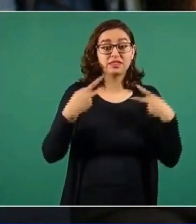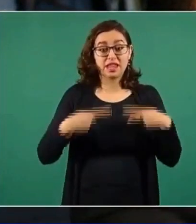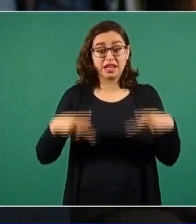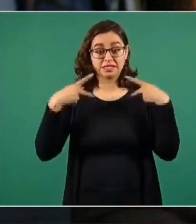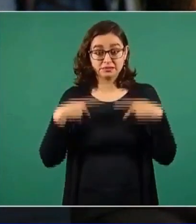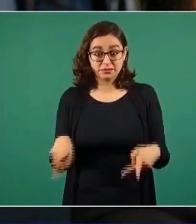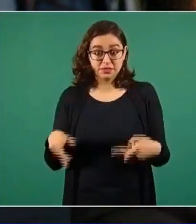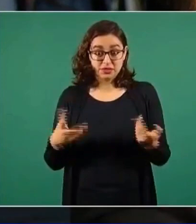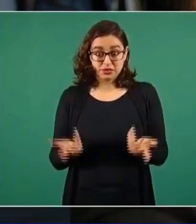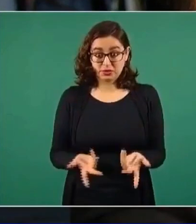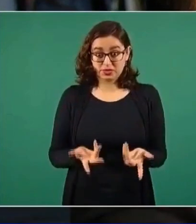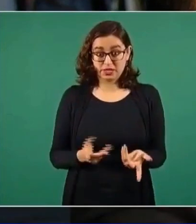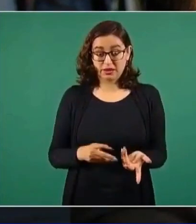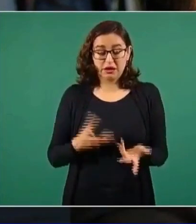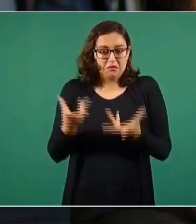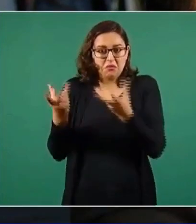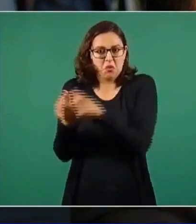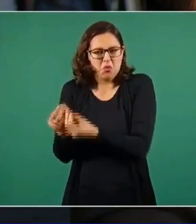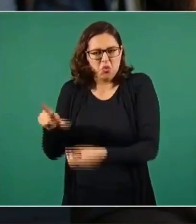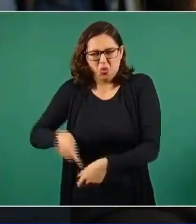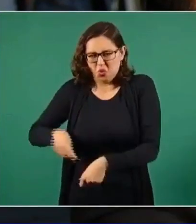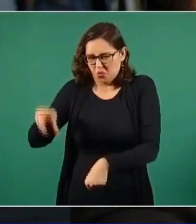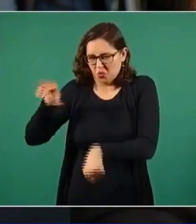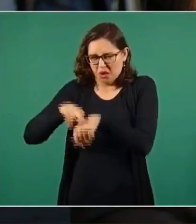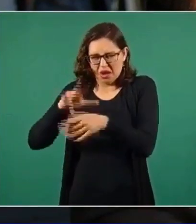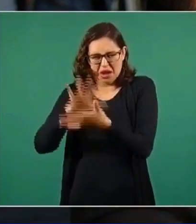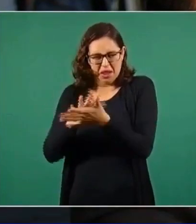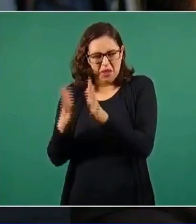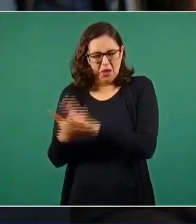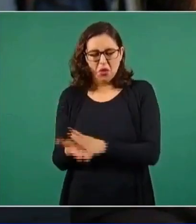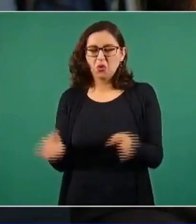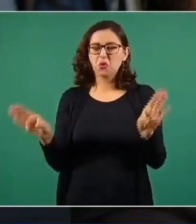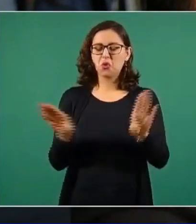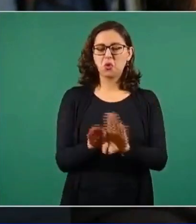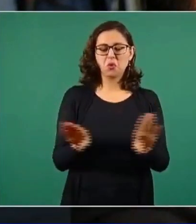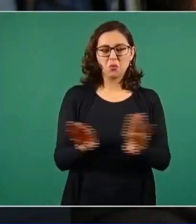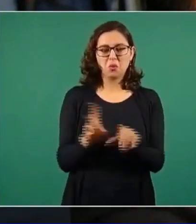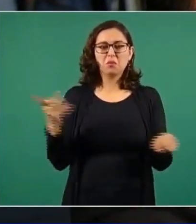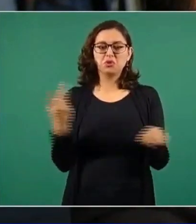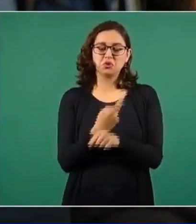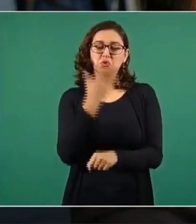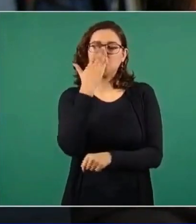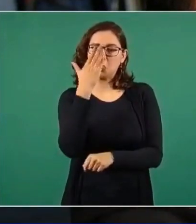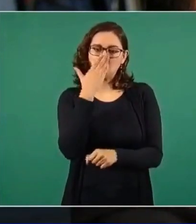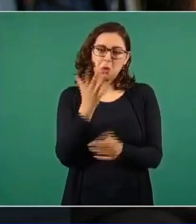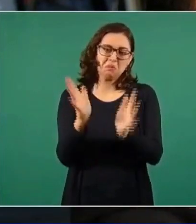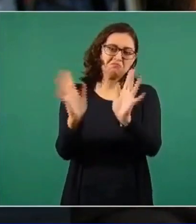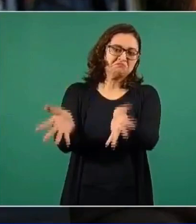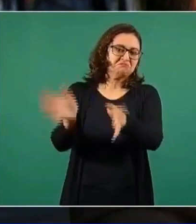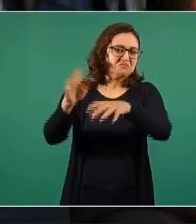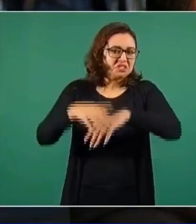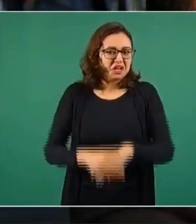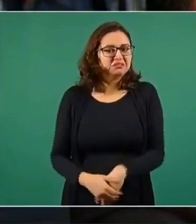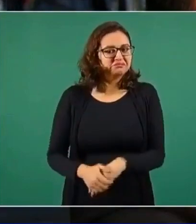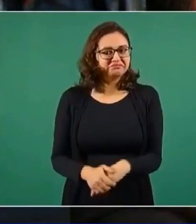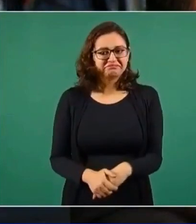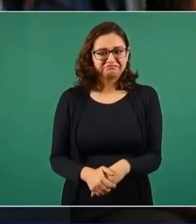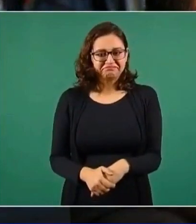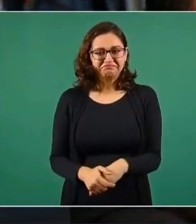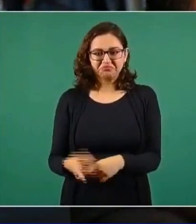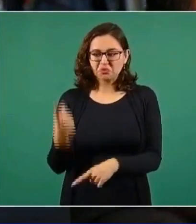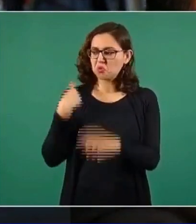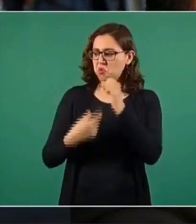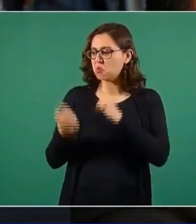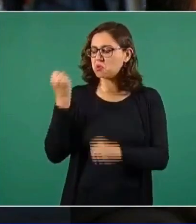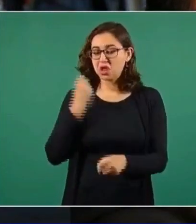como si fuera el gobernador. Entonces, pues ya Sonora está en eso. Hace un año también se le, el año pasado también